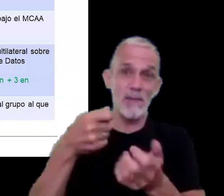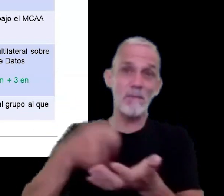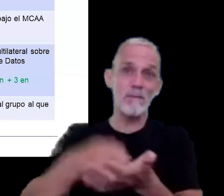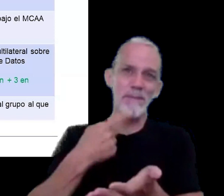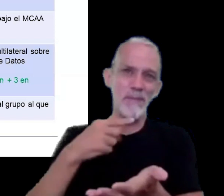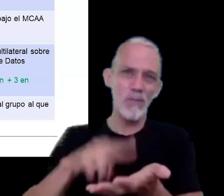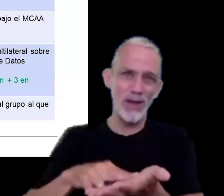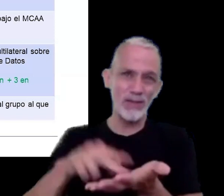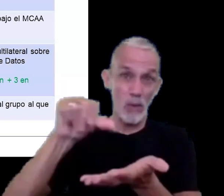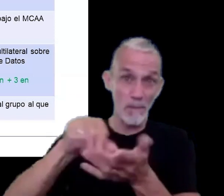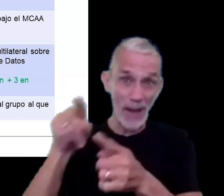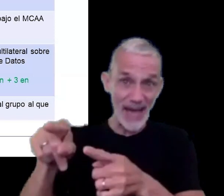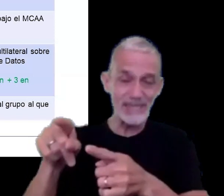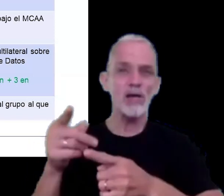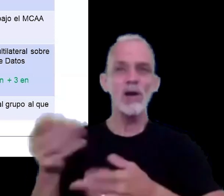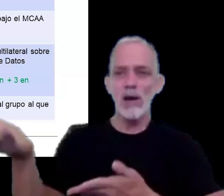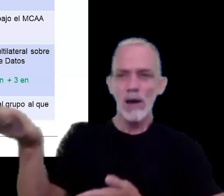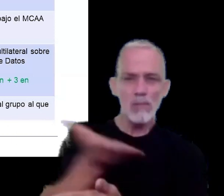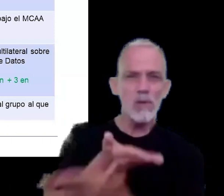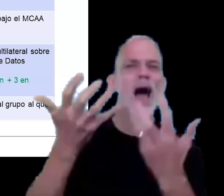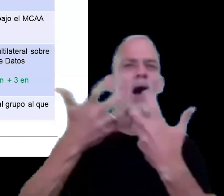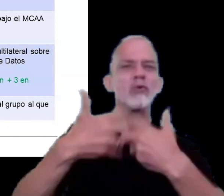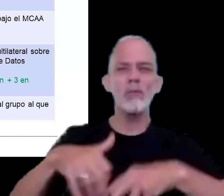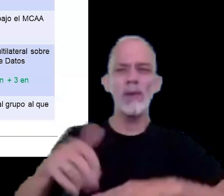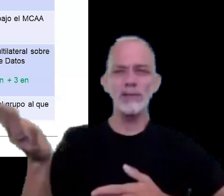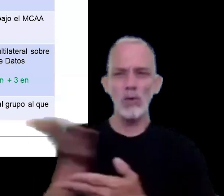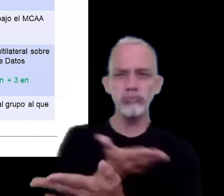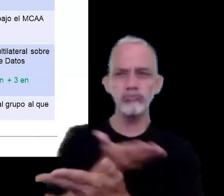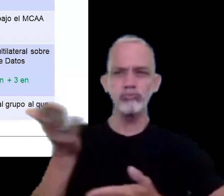mediante el intercambio automático de información